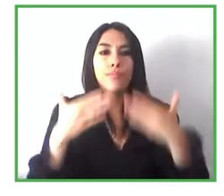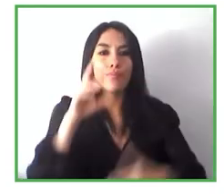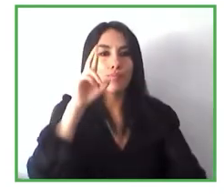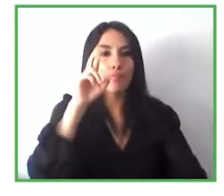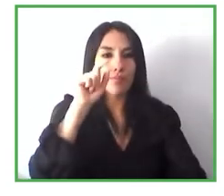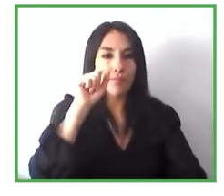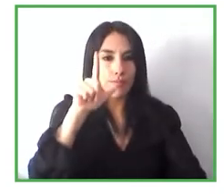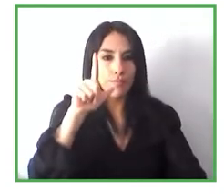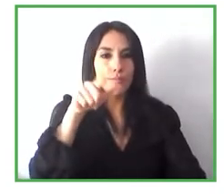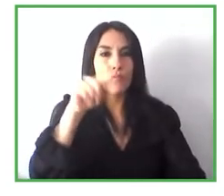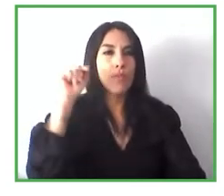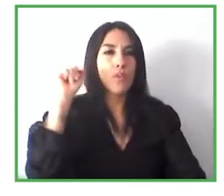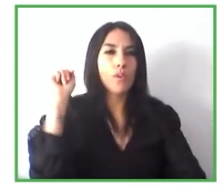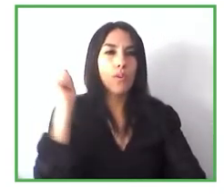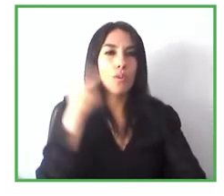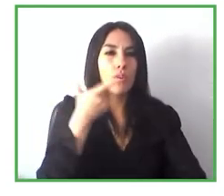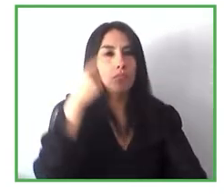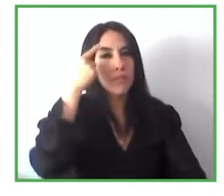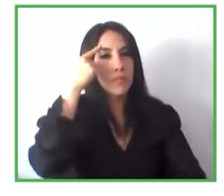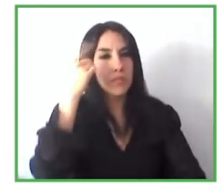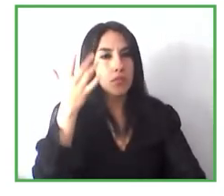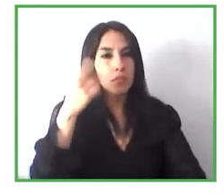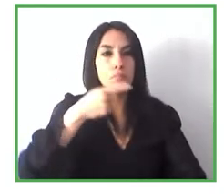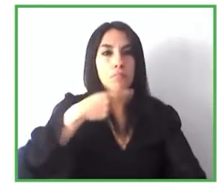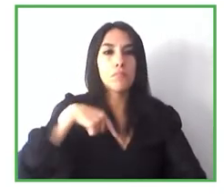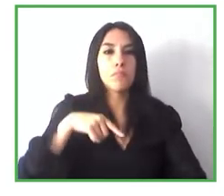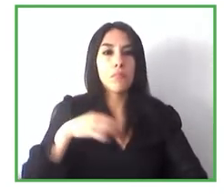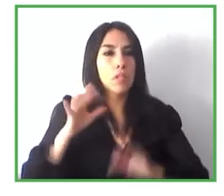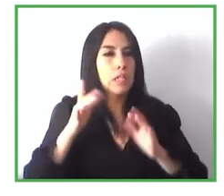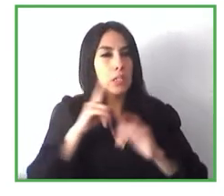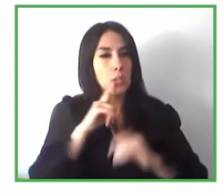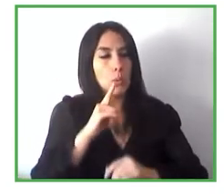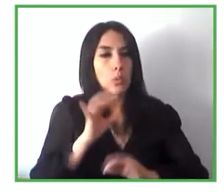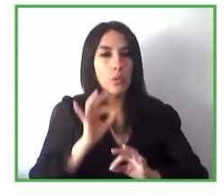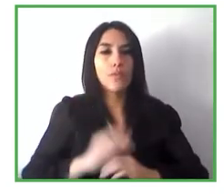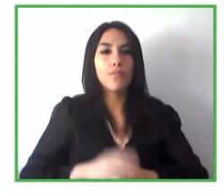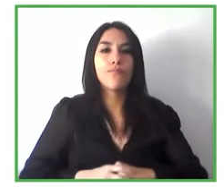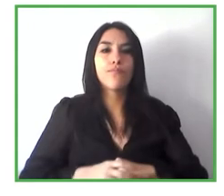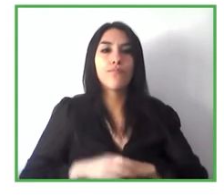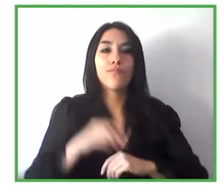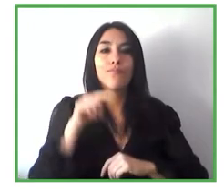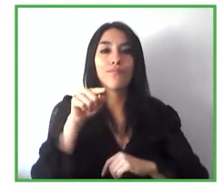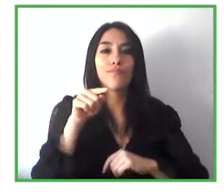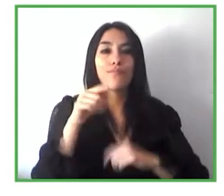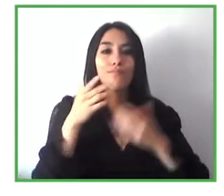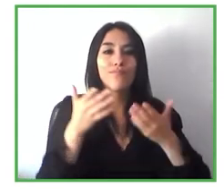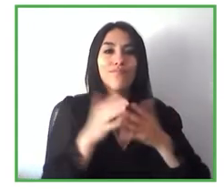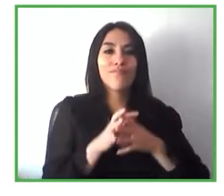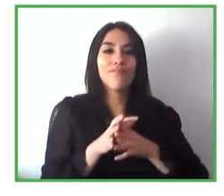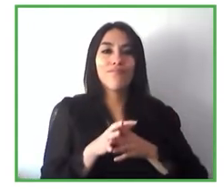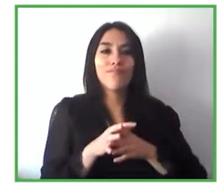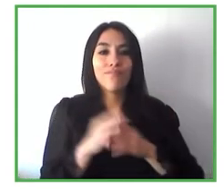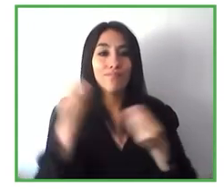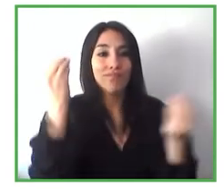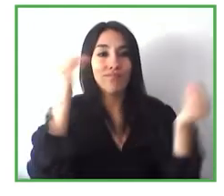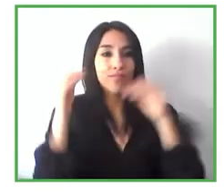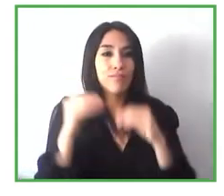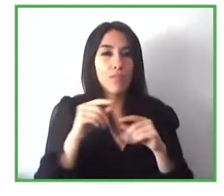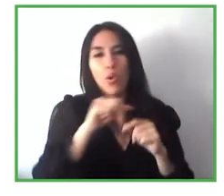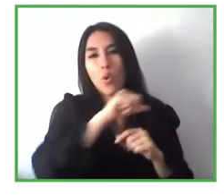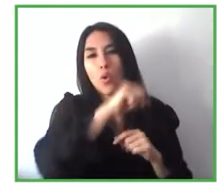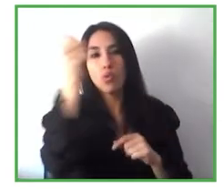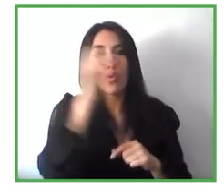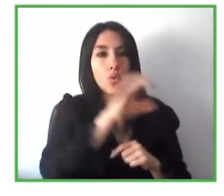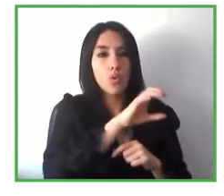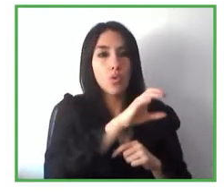pues estoy seguro de que estoy seguro de que estas implantaciones en otros países van a ir muy muy bien vamos a pasar